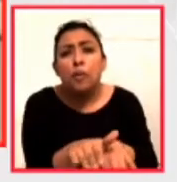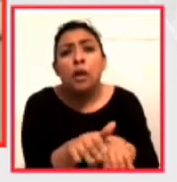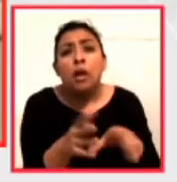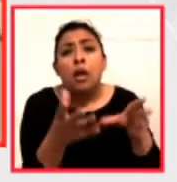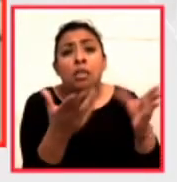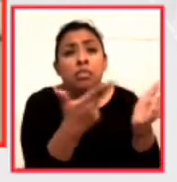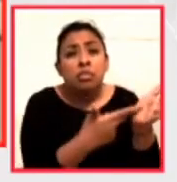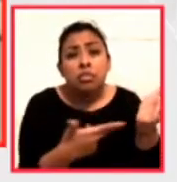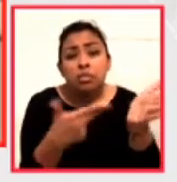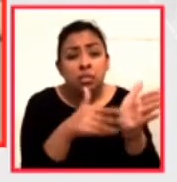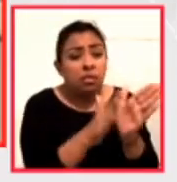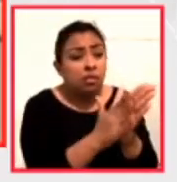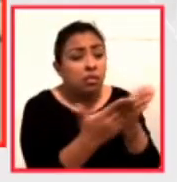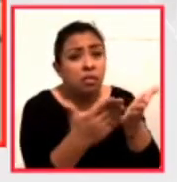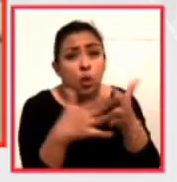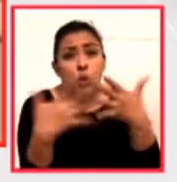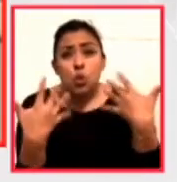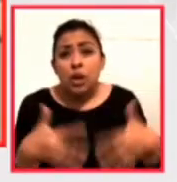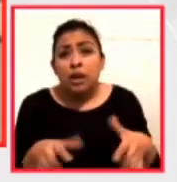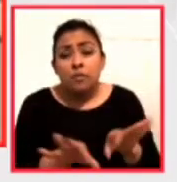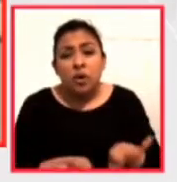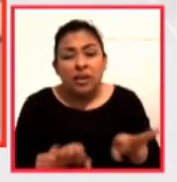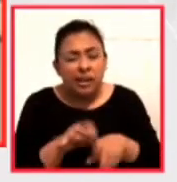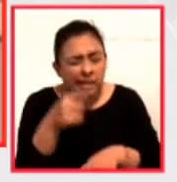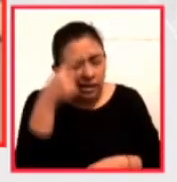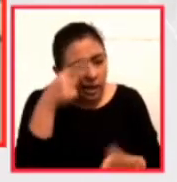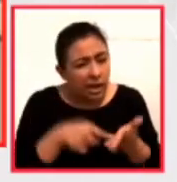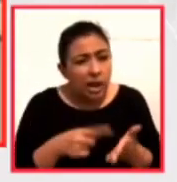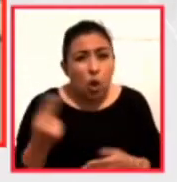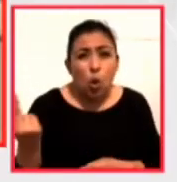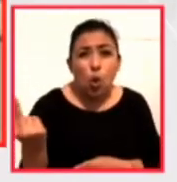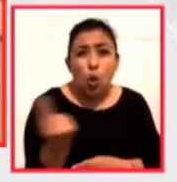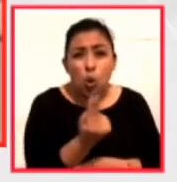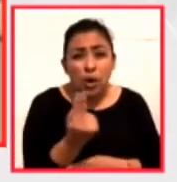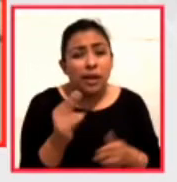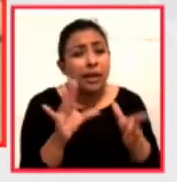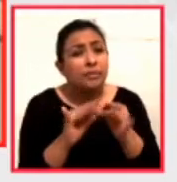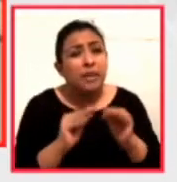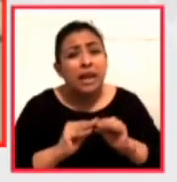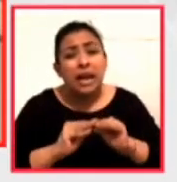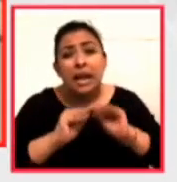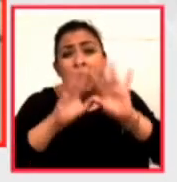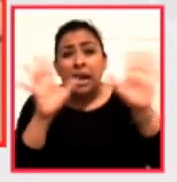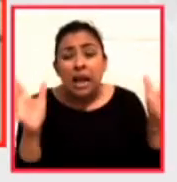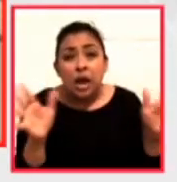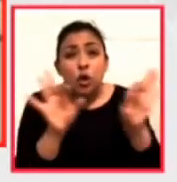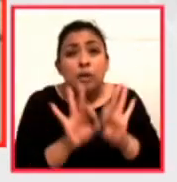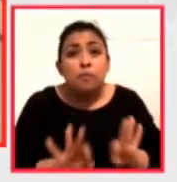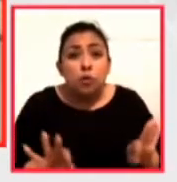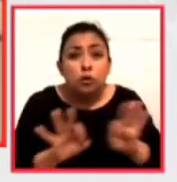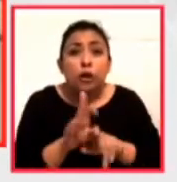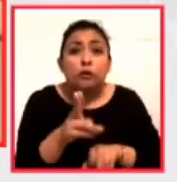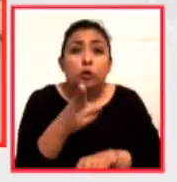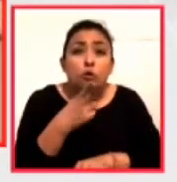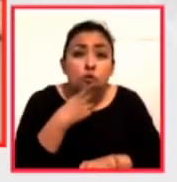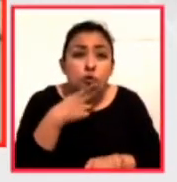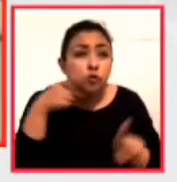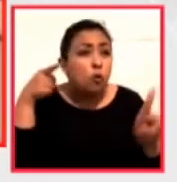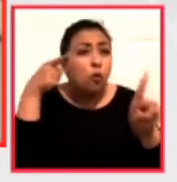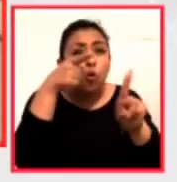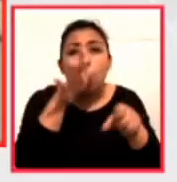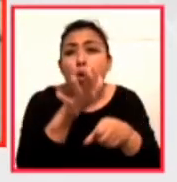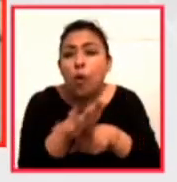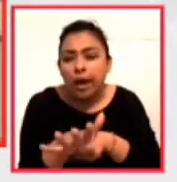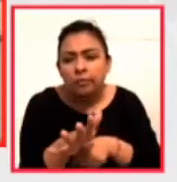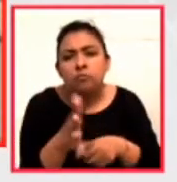talleres literarios. Creo que es urgente aclarar su alcance, utilidad y propósito porque